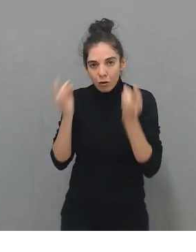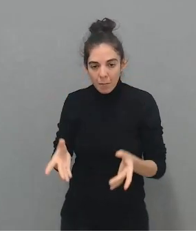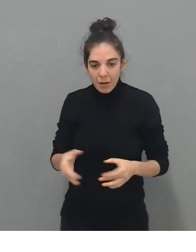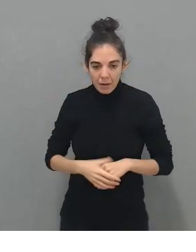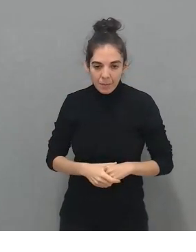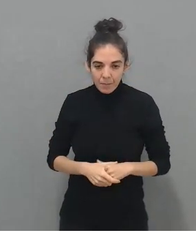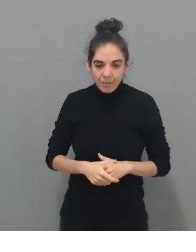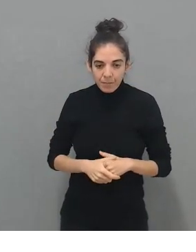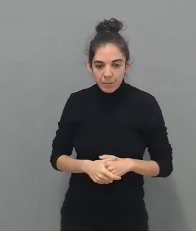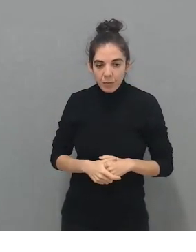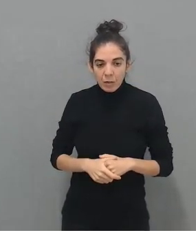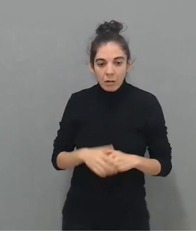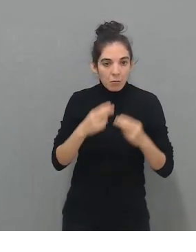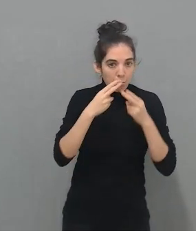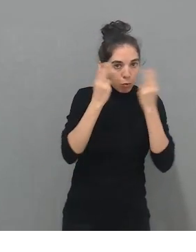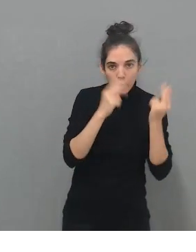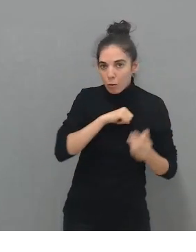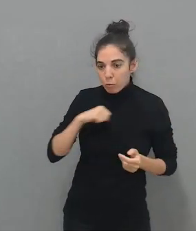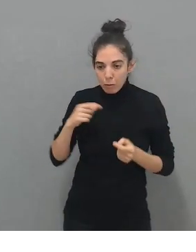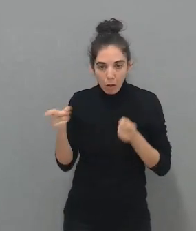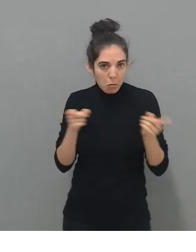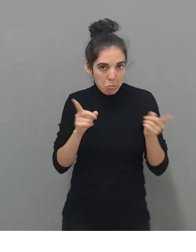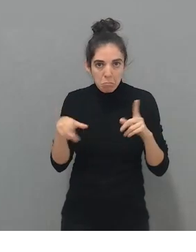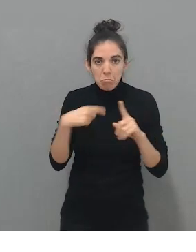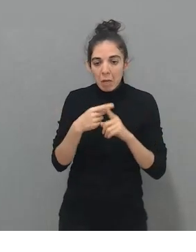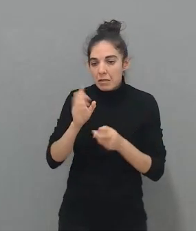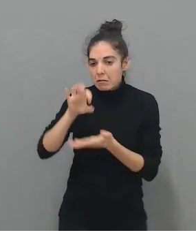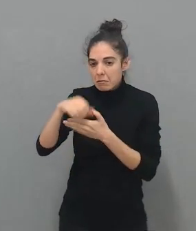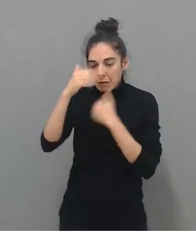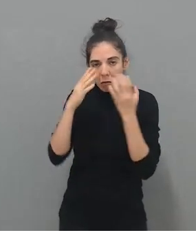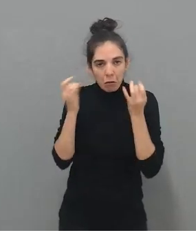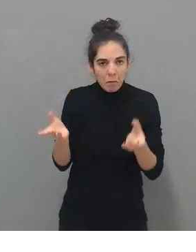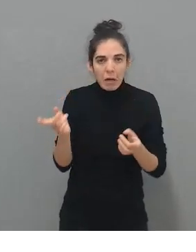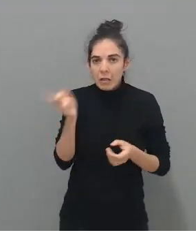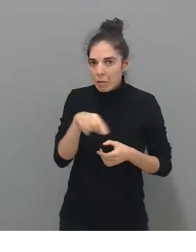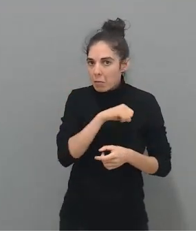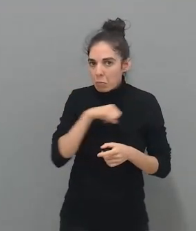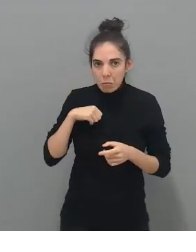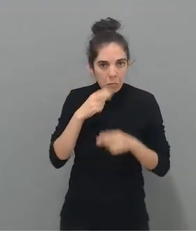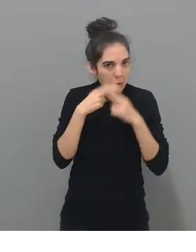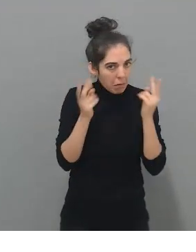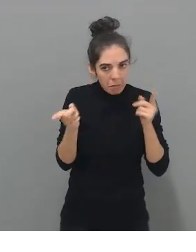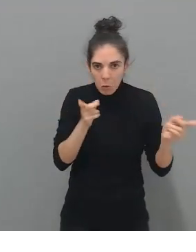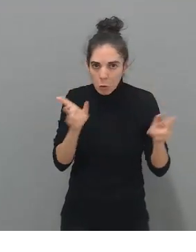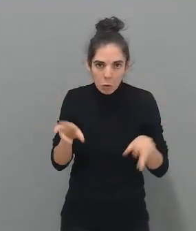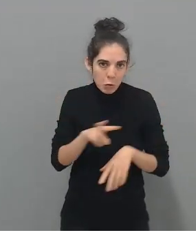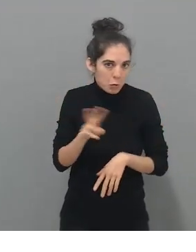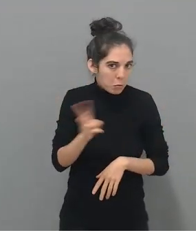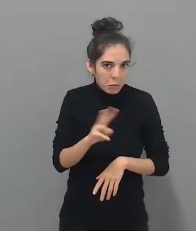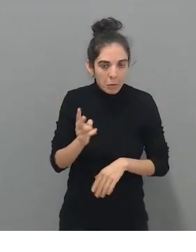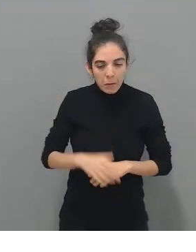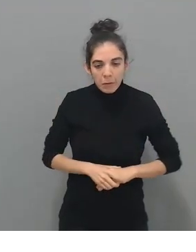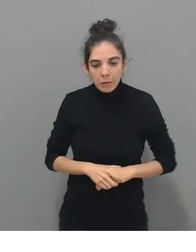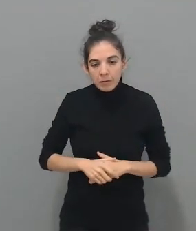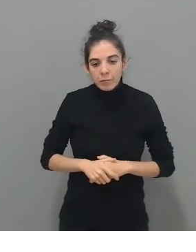públicos como privados, como centros de atención temprana, igual, centros de atención temprana públicos y privados. Esta semana hemos hecho la